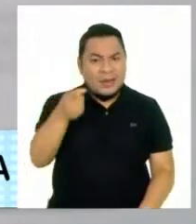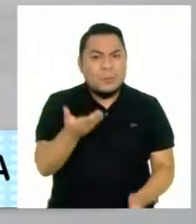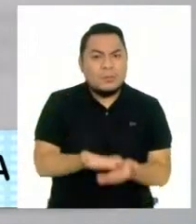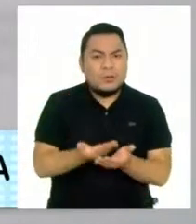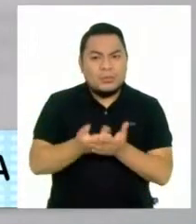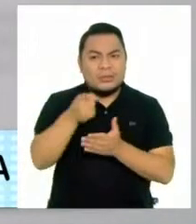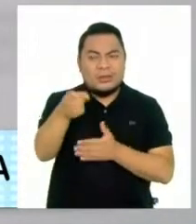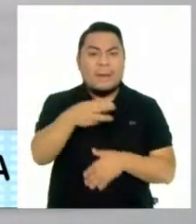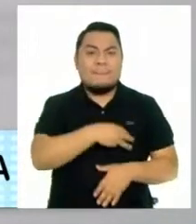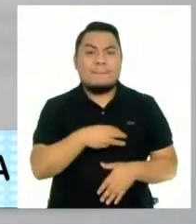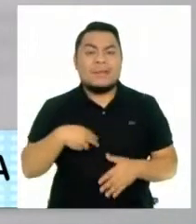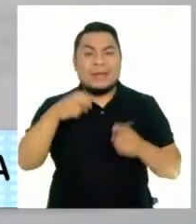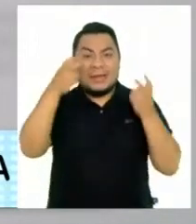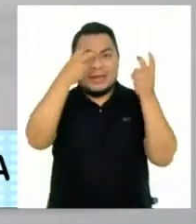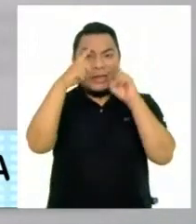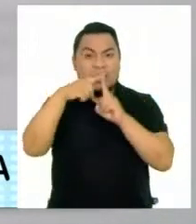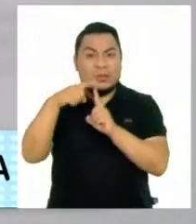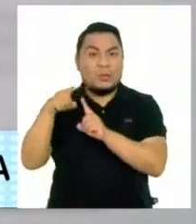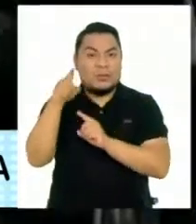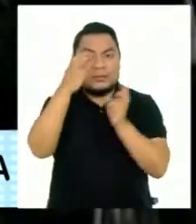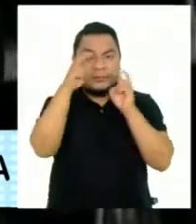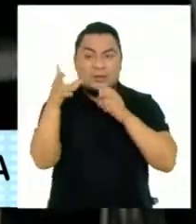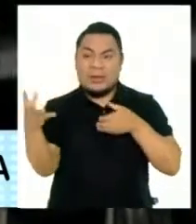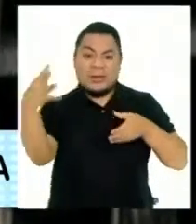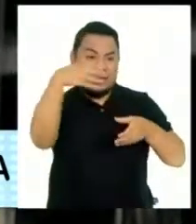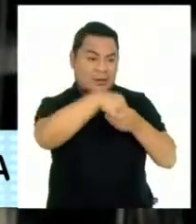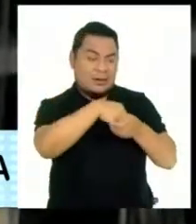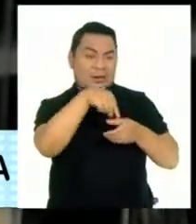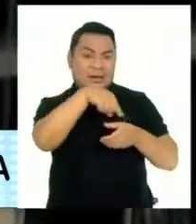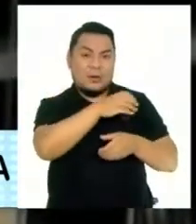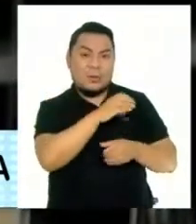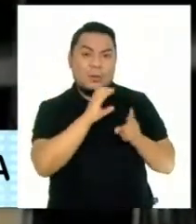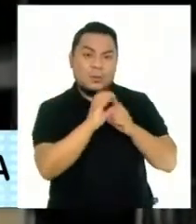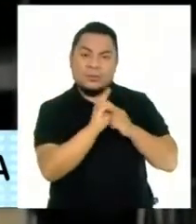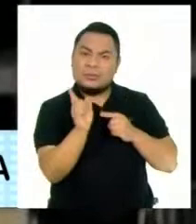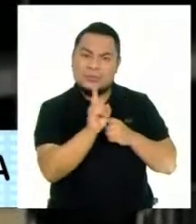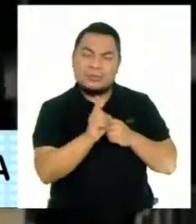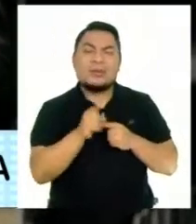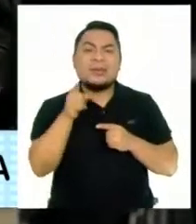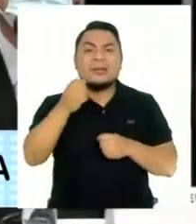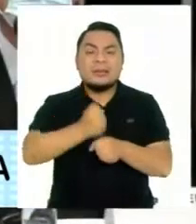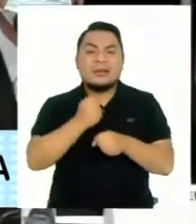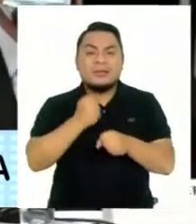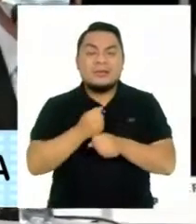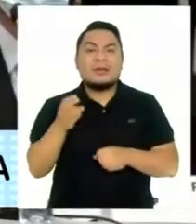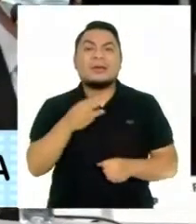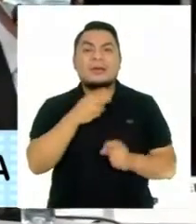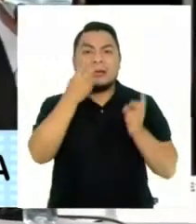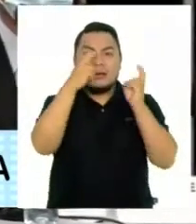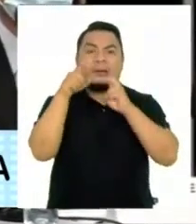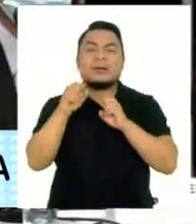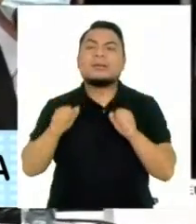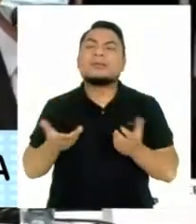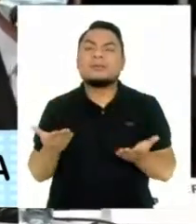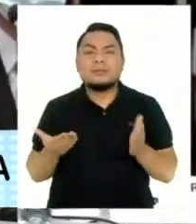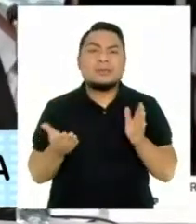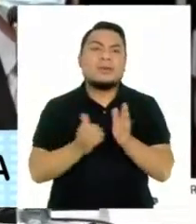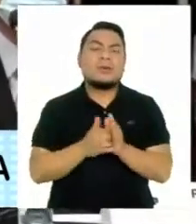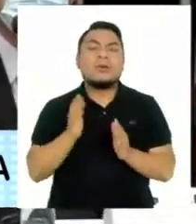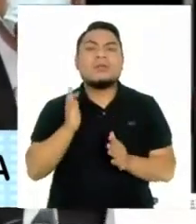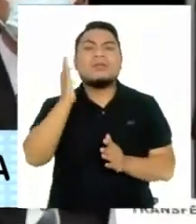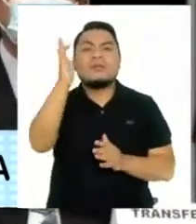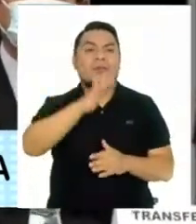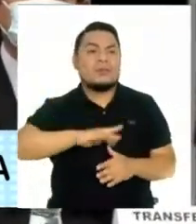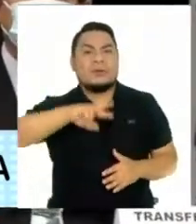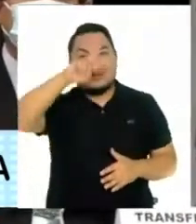propuesta. Ellos señalan que detener el trabajo técnico que realiza el Mincetur es atentar contra el